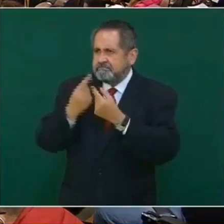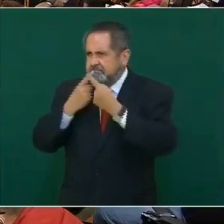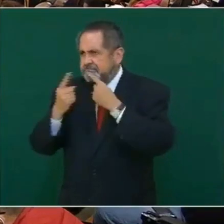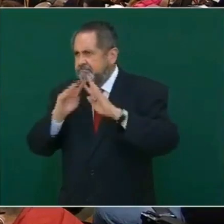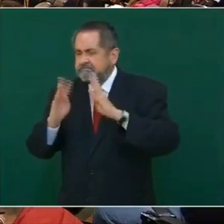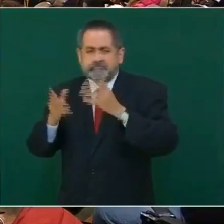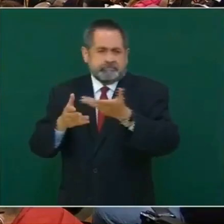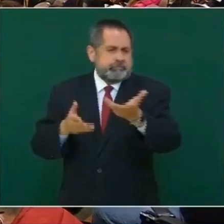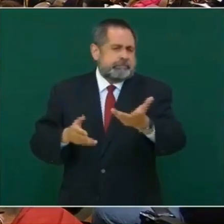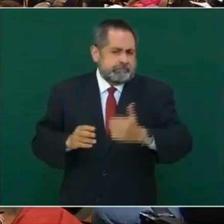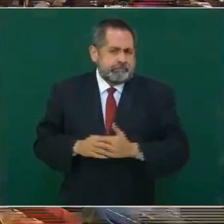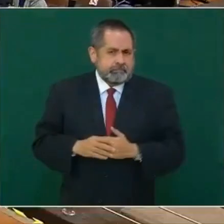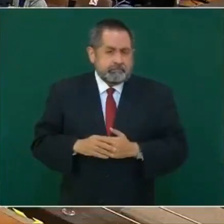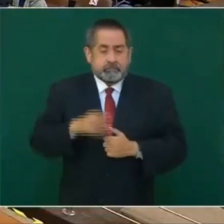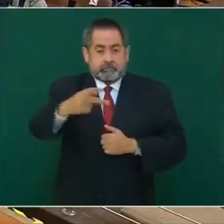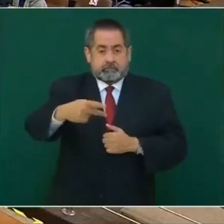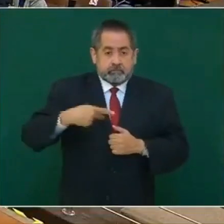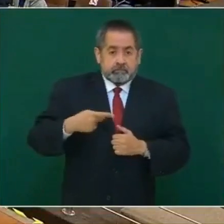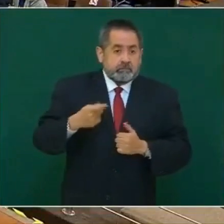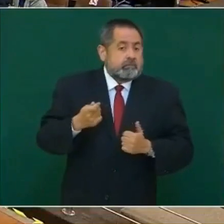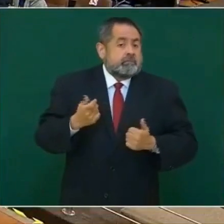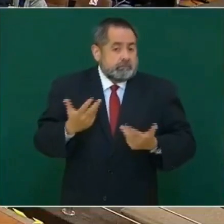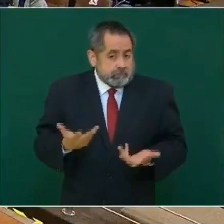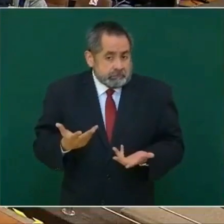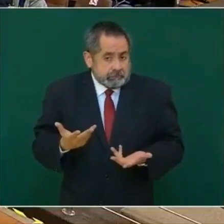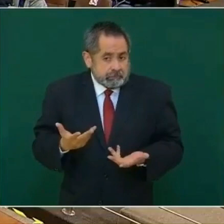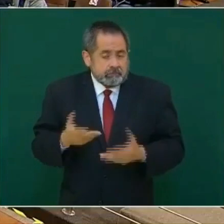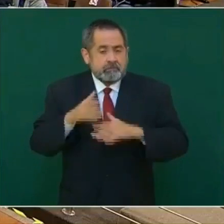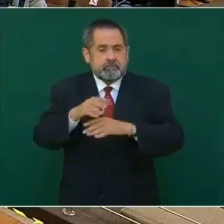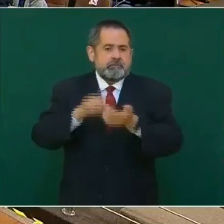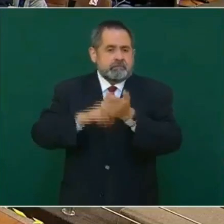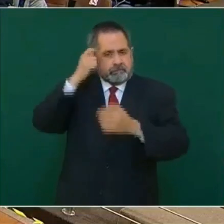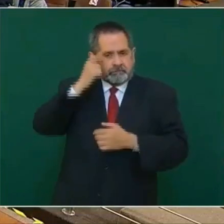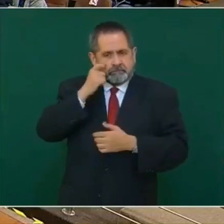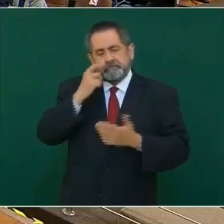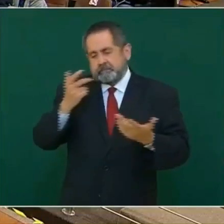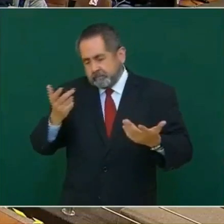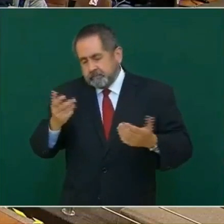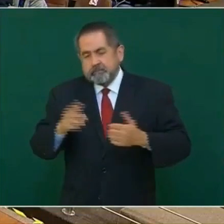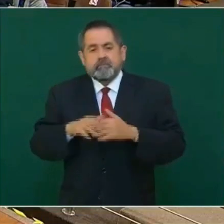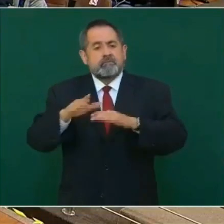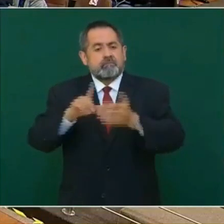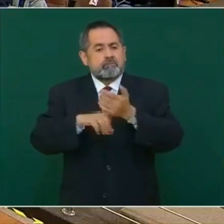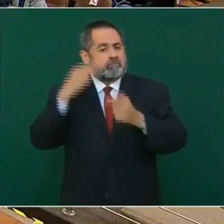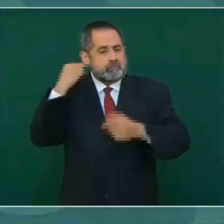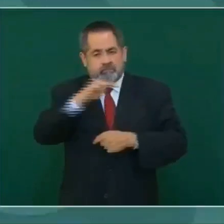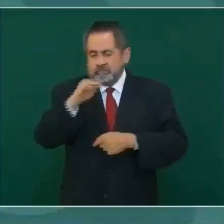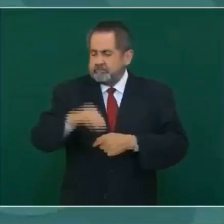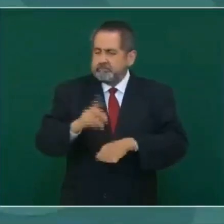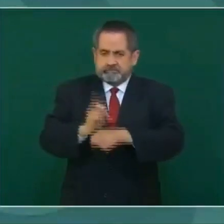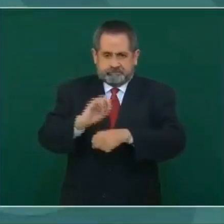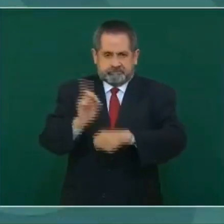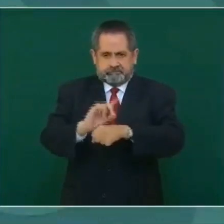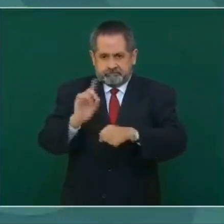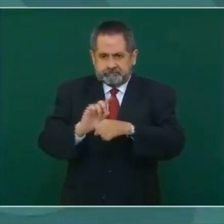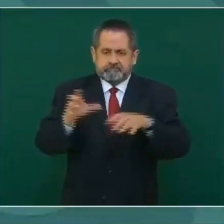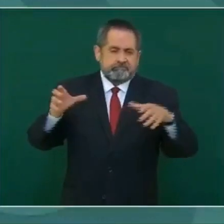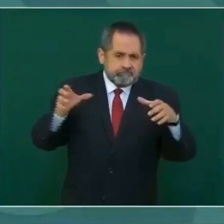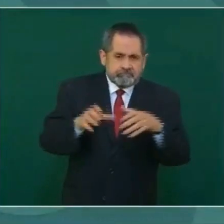problemas. Entonces, cuando me preguntas qué estamos haciendo en el caso de Guerrero o en el caso de Michoacán, todos los días.